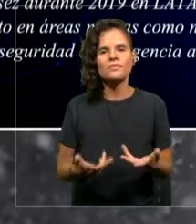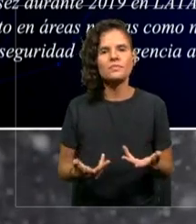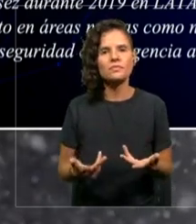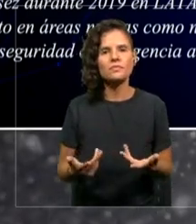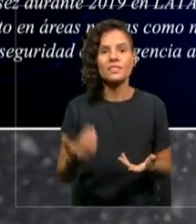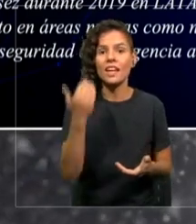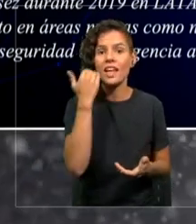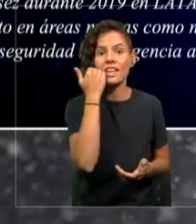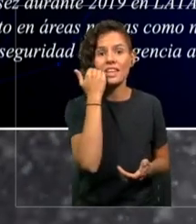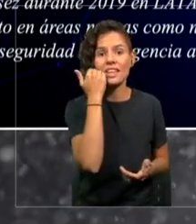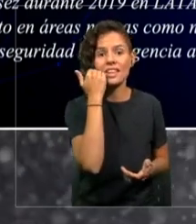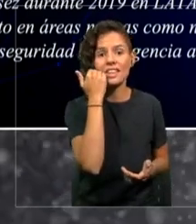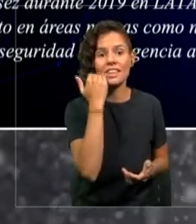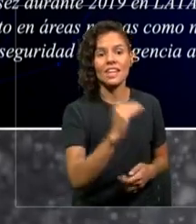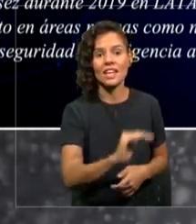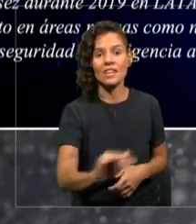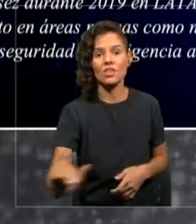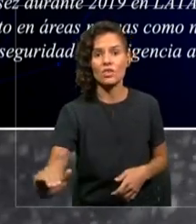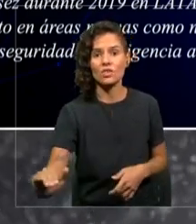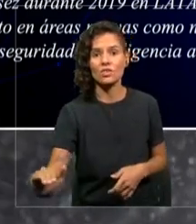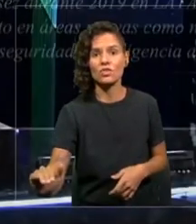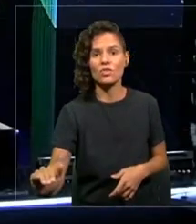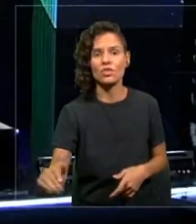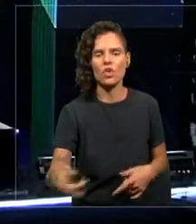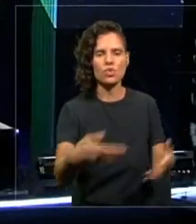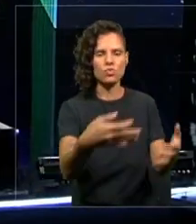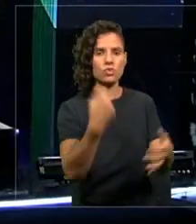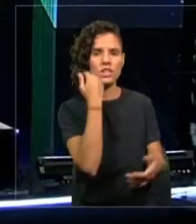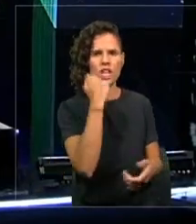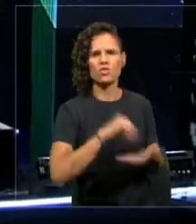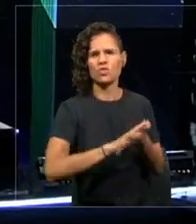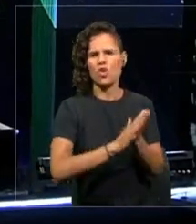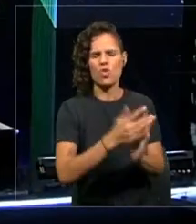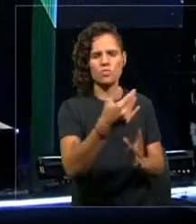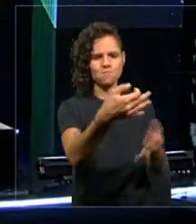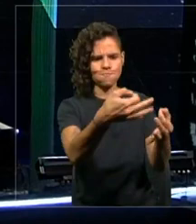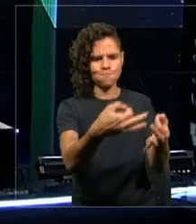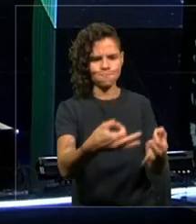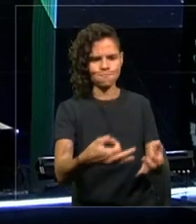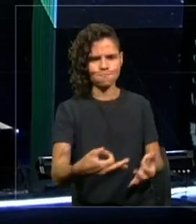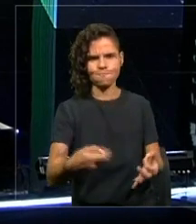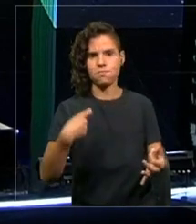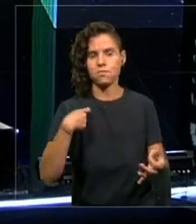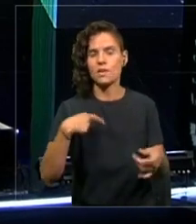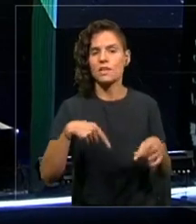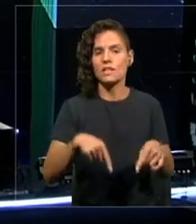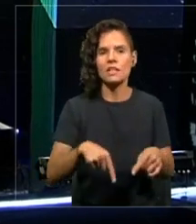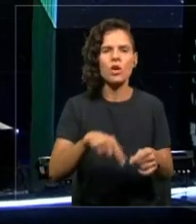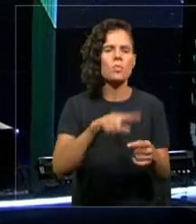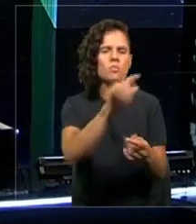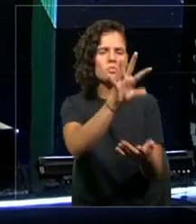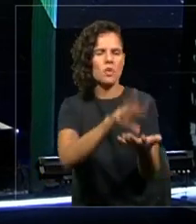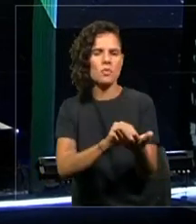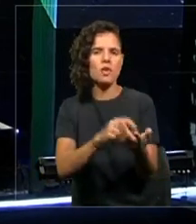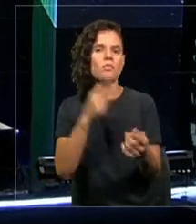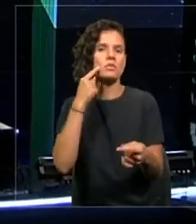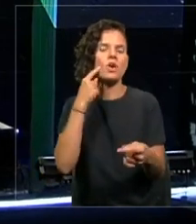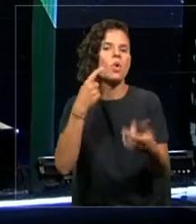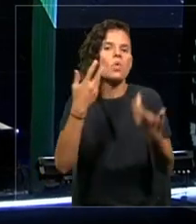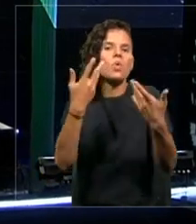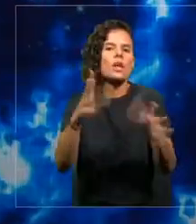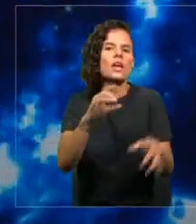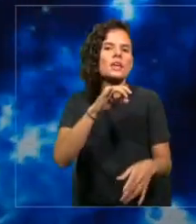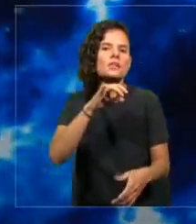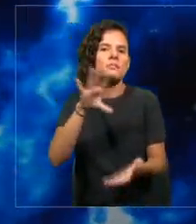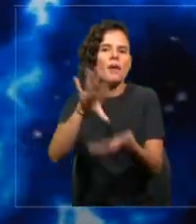promedio, sorry por usar un promedio, pero sí, los niños en promedio de cualquier país de la OSD, Chile es un país miembro de la